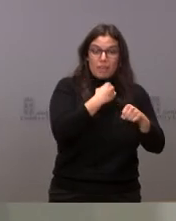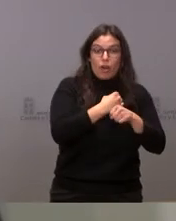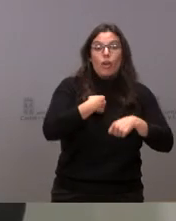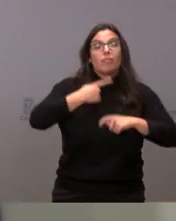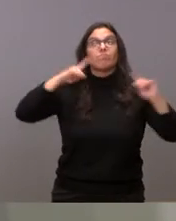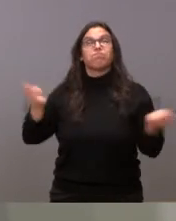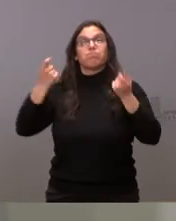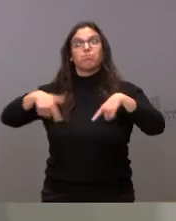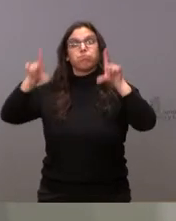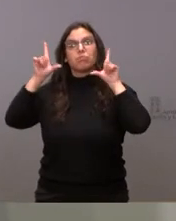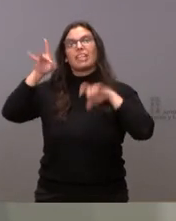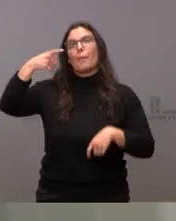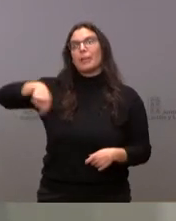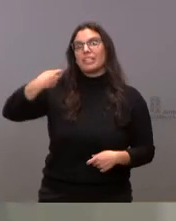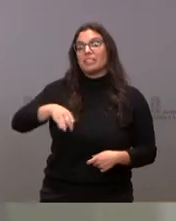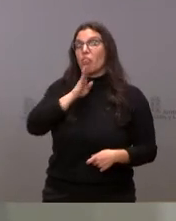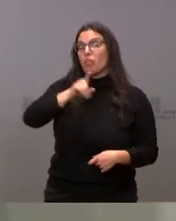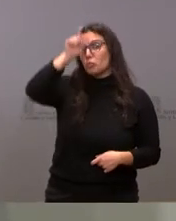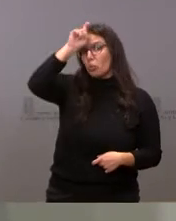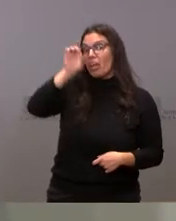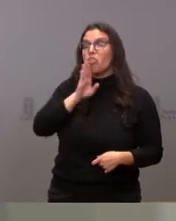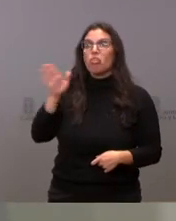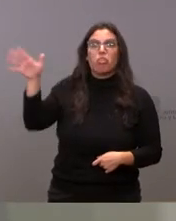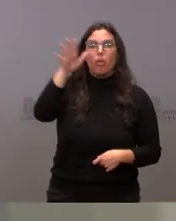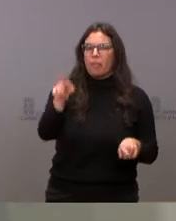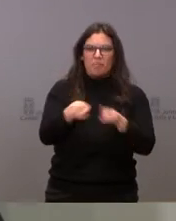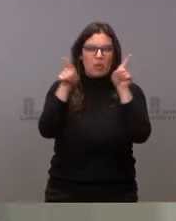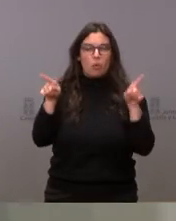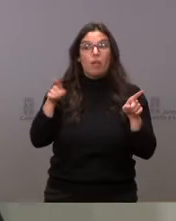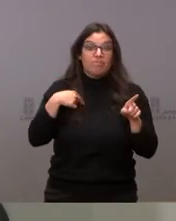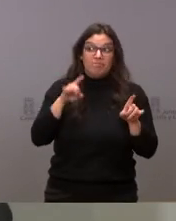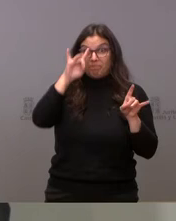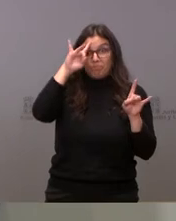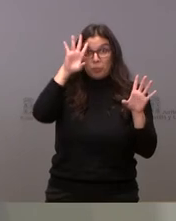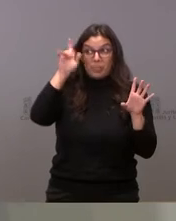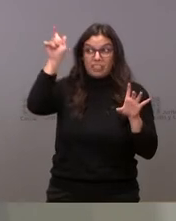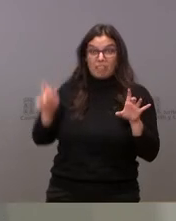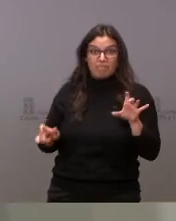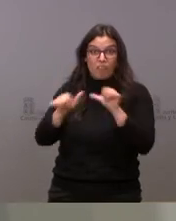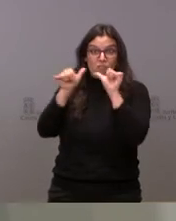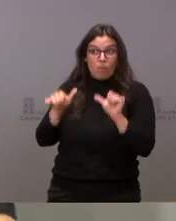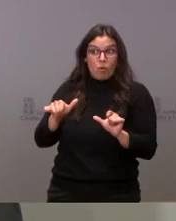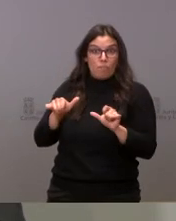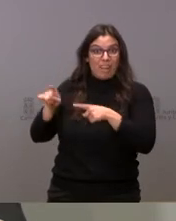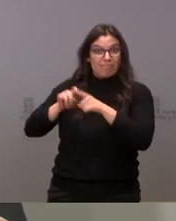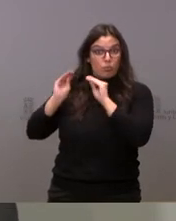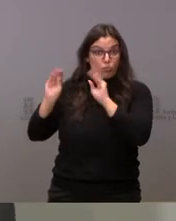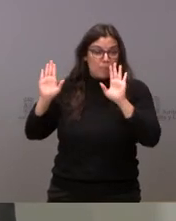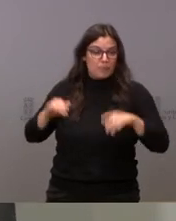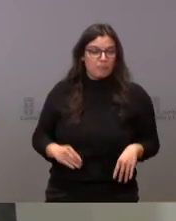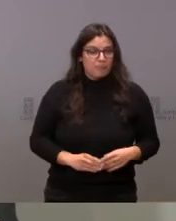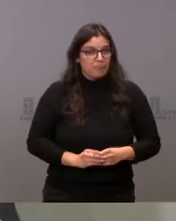donde esté. Es una cosa que no deja de sorprendernos esta manera de actuar. Con respecto